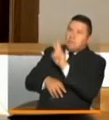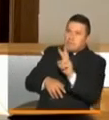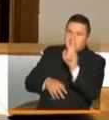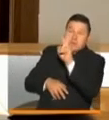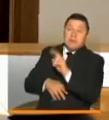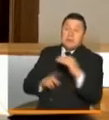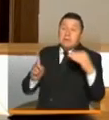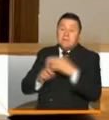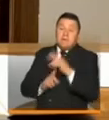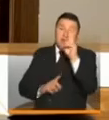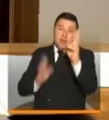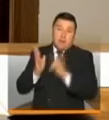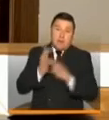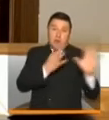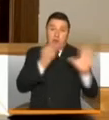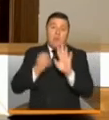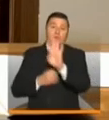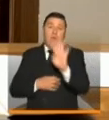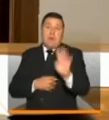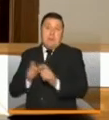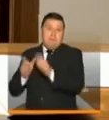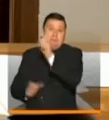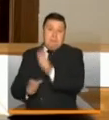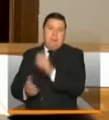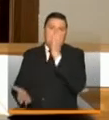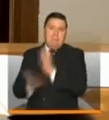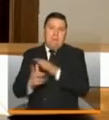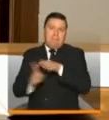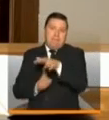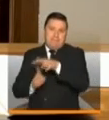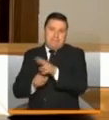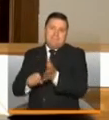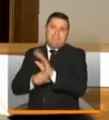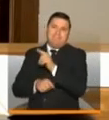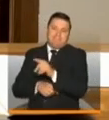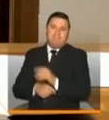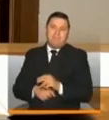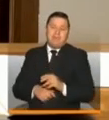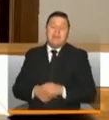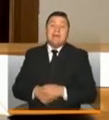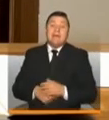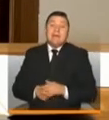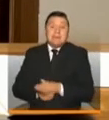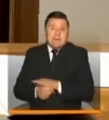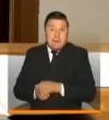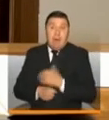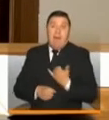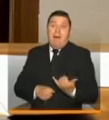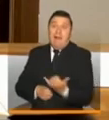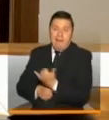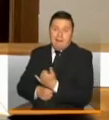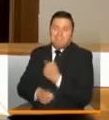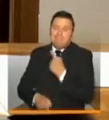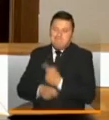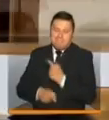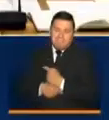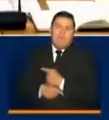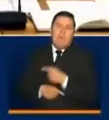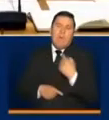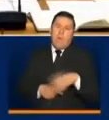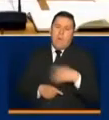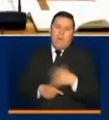afectación de 2.844 casos hasta ahora y en una situación en la que tenemos efectivamente